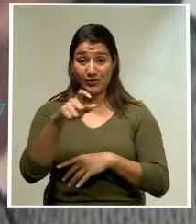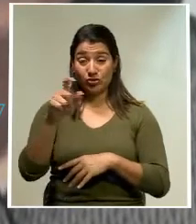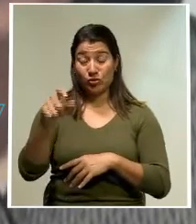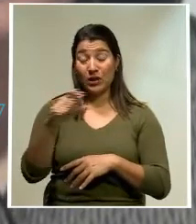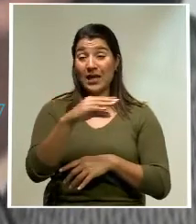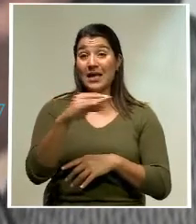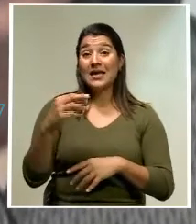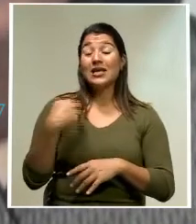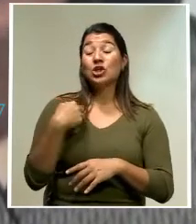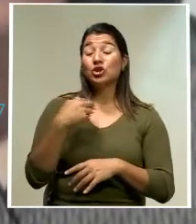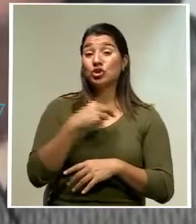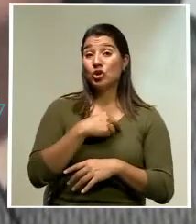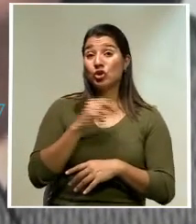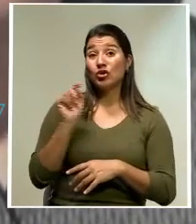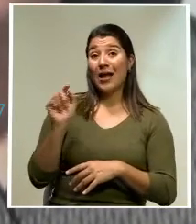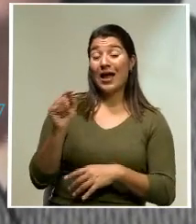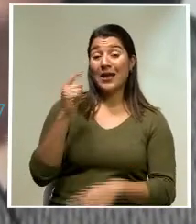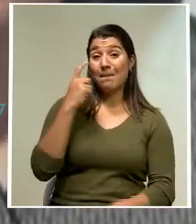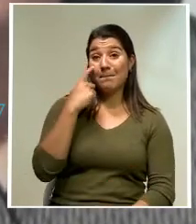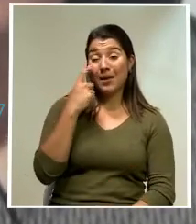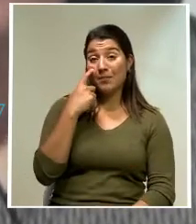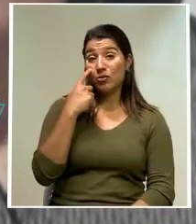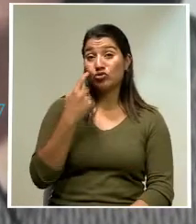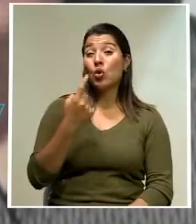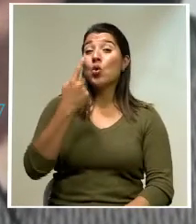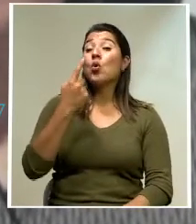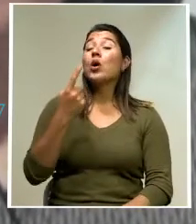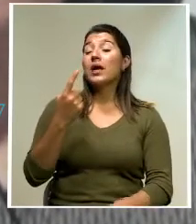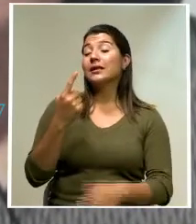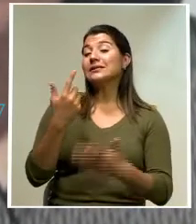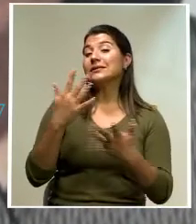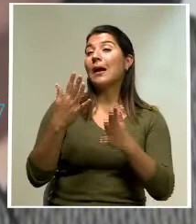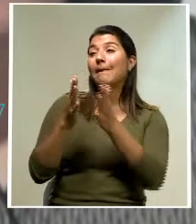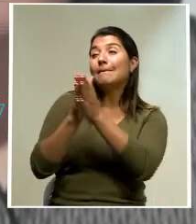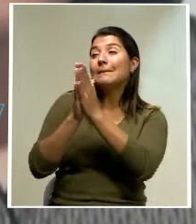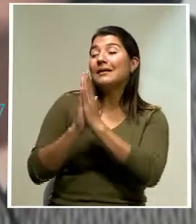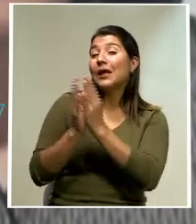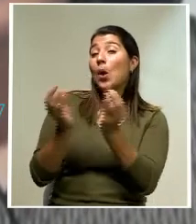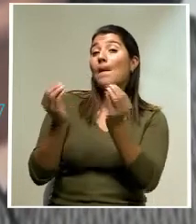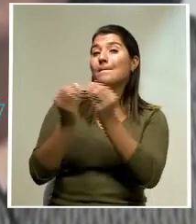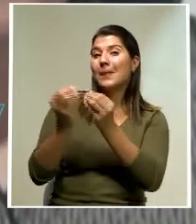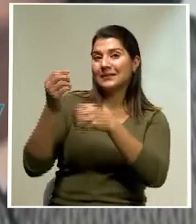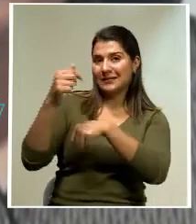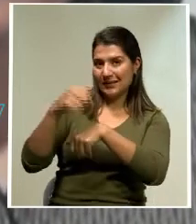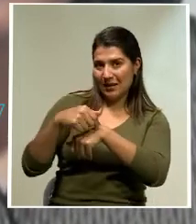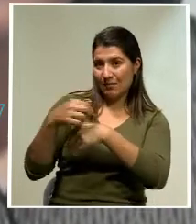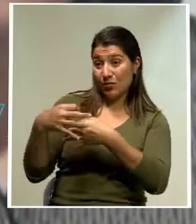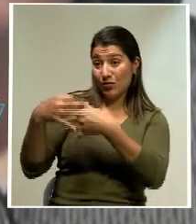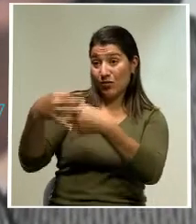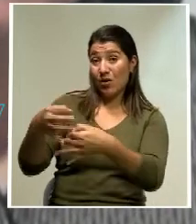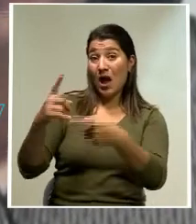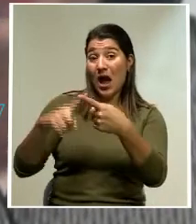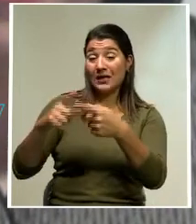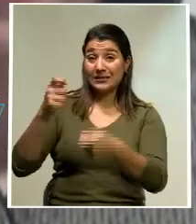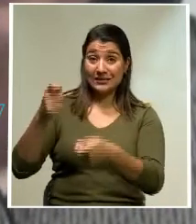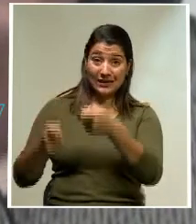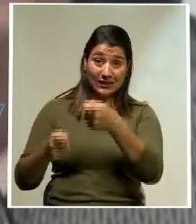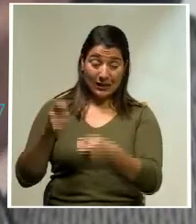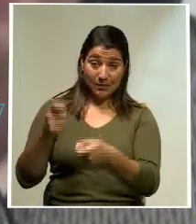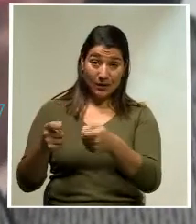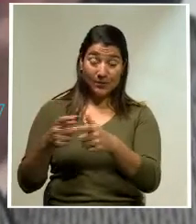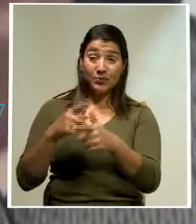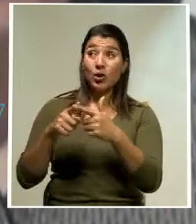observamos es una solicitud de prórroga al próximo mes de septiembre. Entonces, este es un préstamo que ya